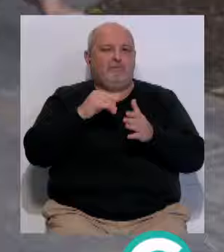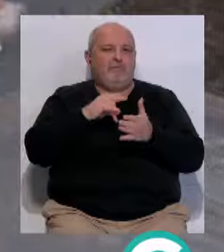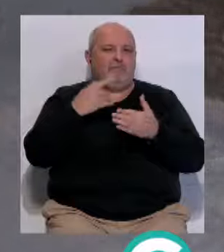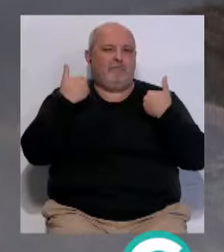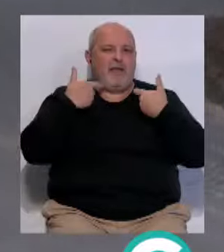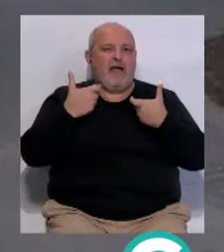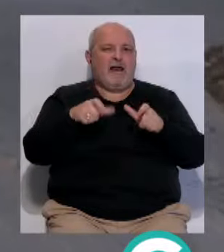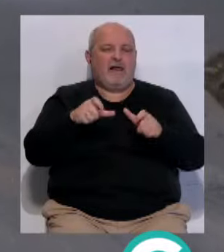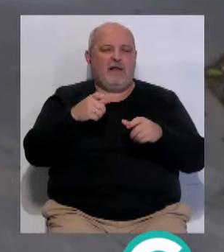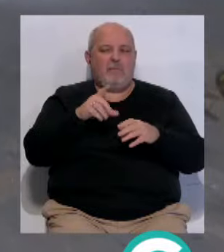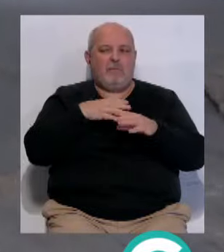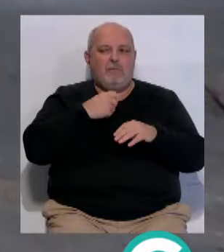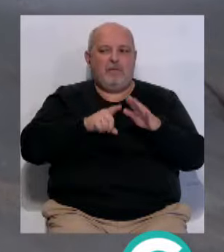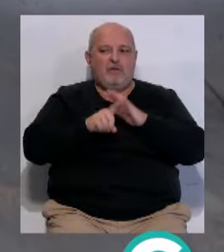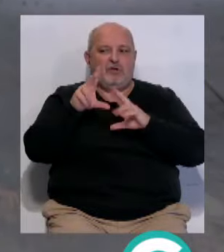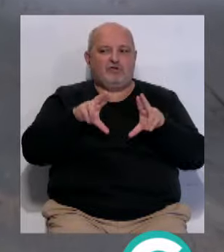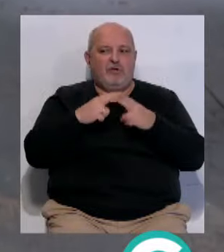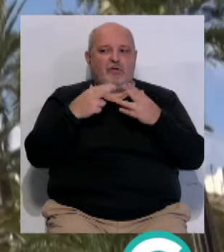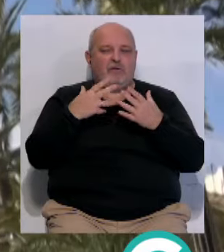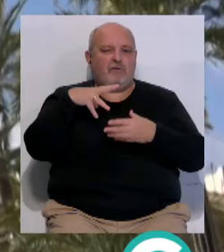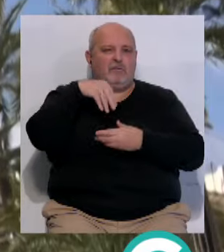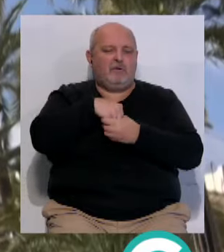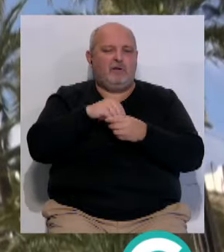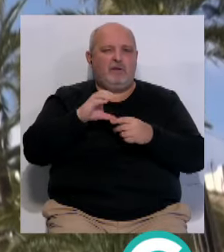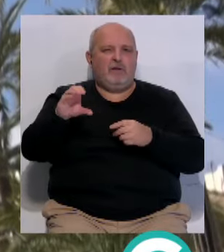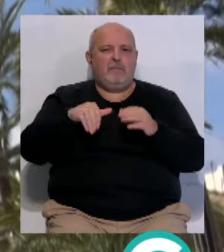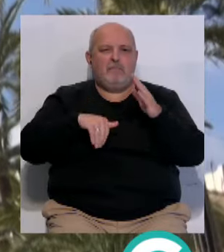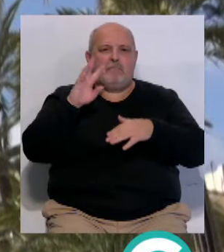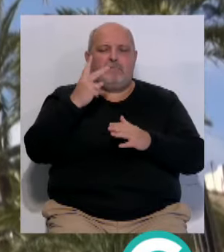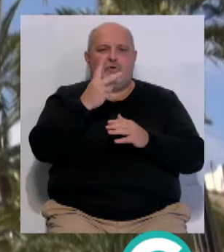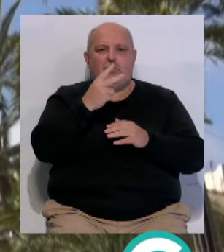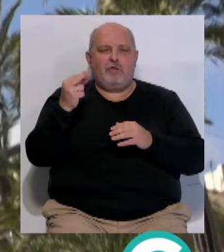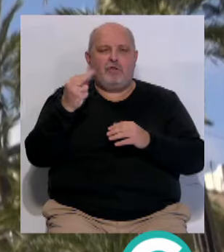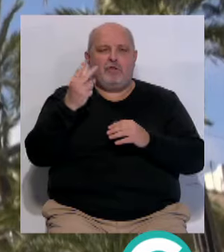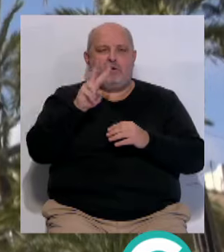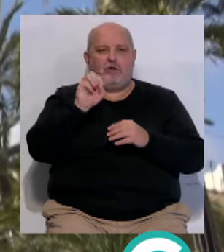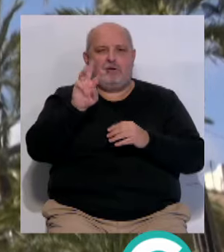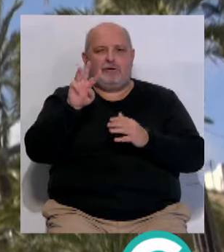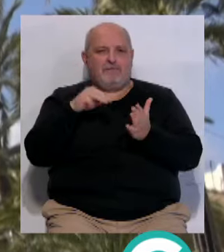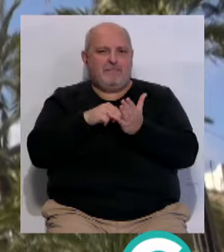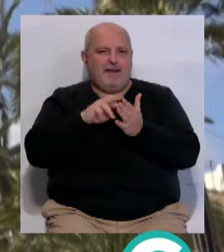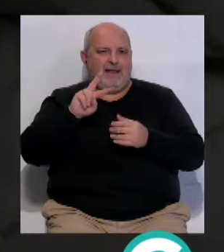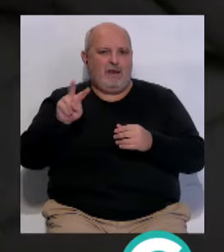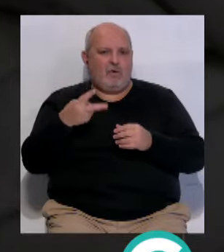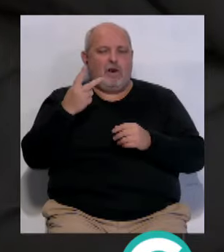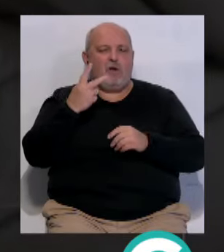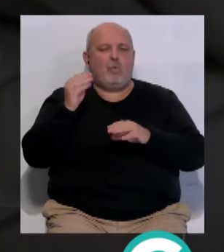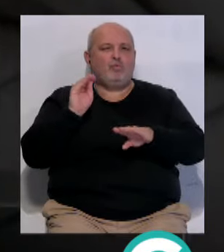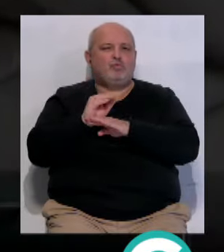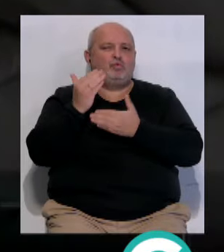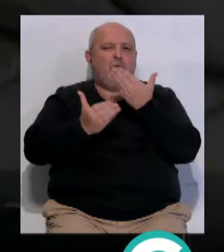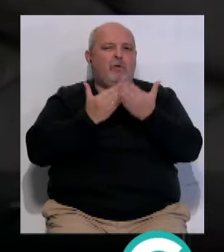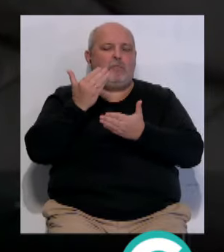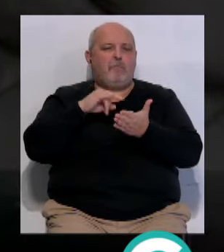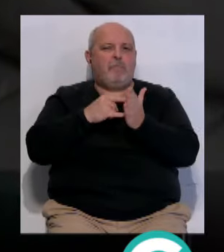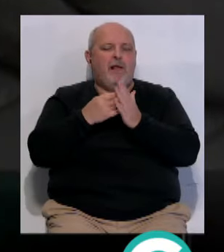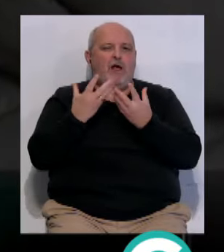el Área Municipal... Desarrollo Social... ...conlleva una inversión... ...de más de 203.000 euros... ...gracias a una subvención... ...del